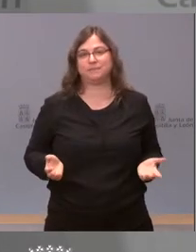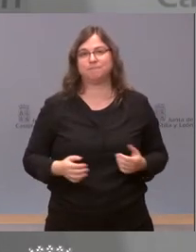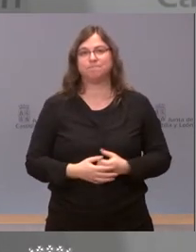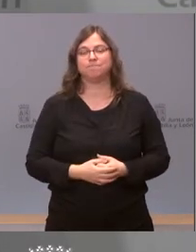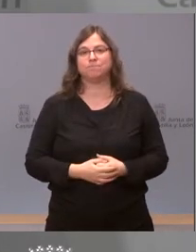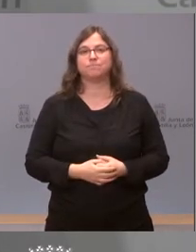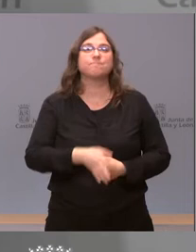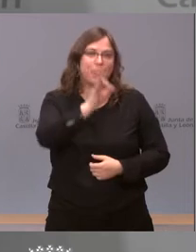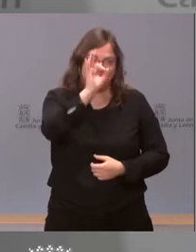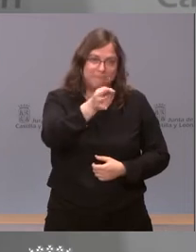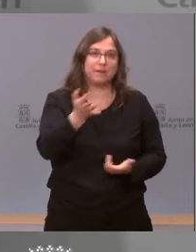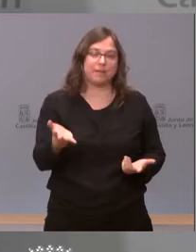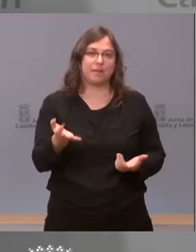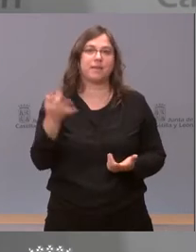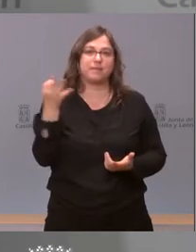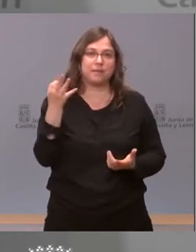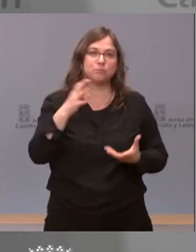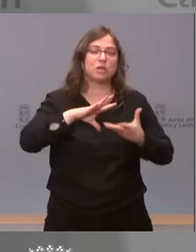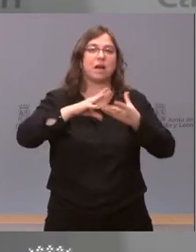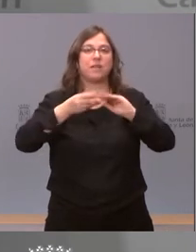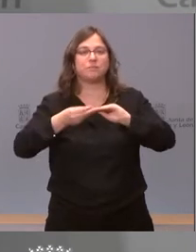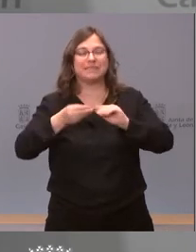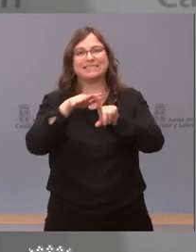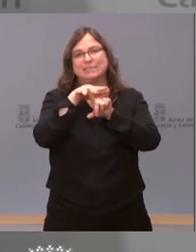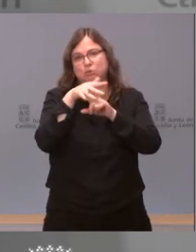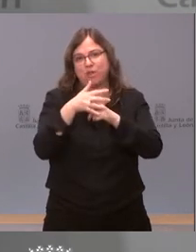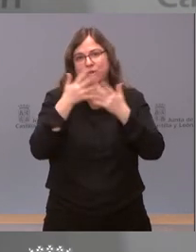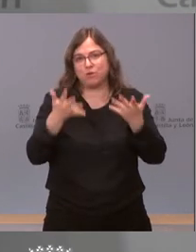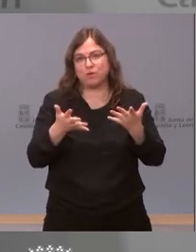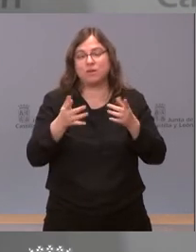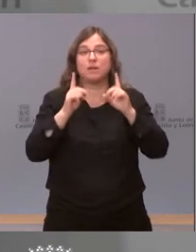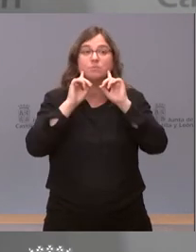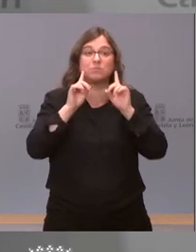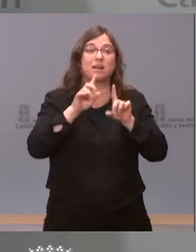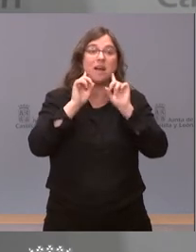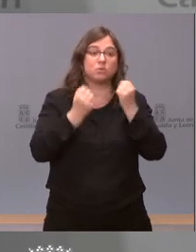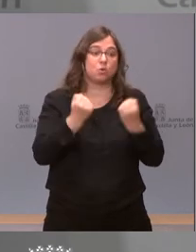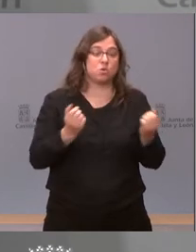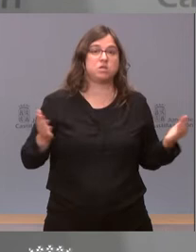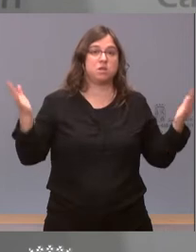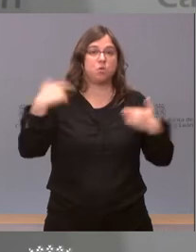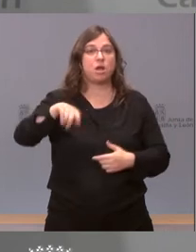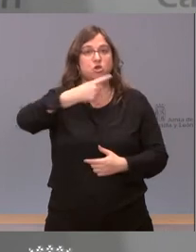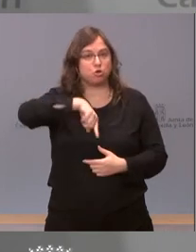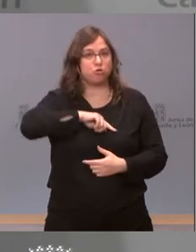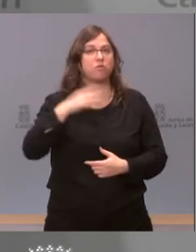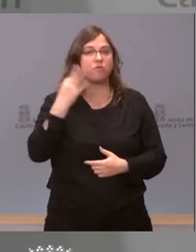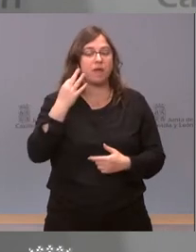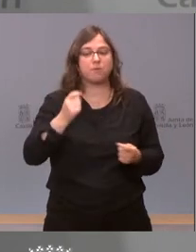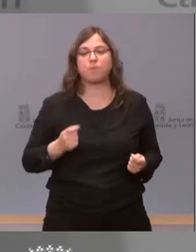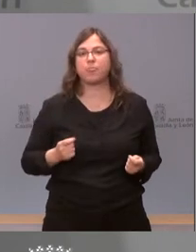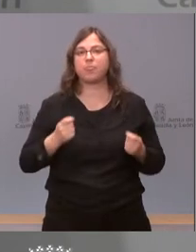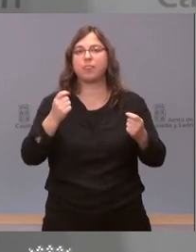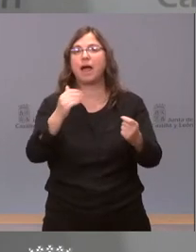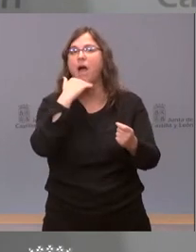Es verdad que hay que arreglar las circunstancias de quienes carecen de ese transporte y que nosotros tenemos que estar dispuestos a proporcionar